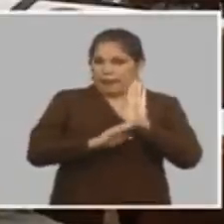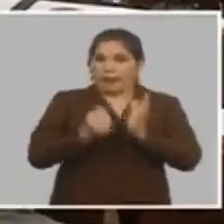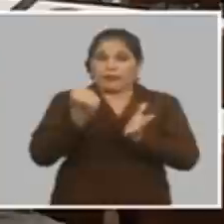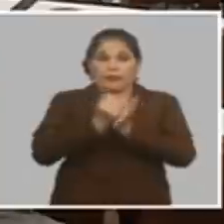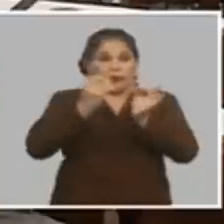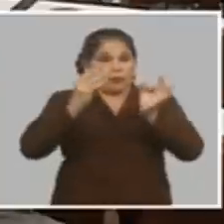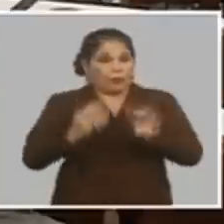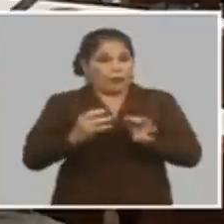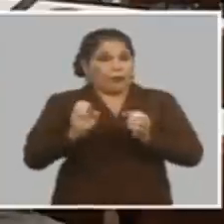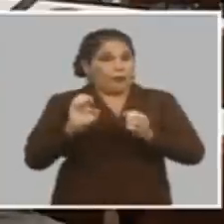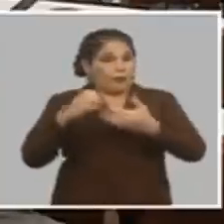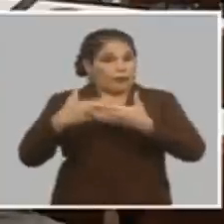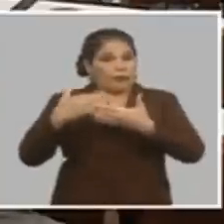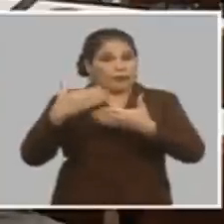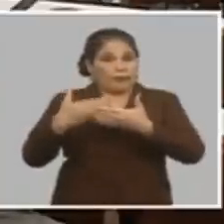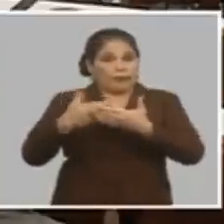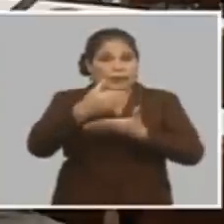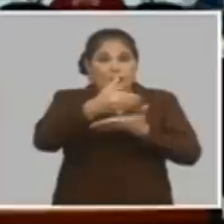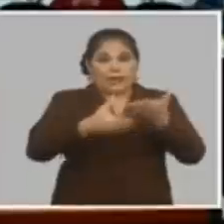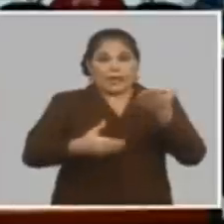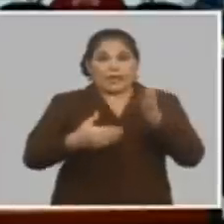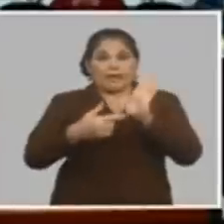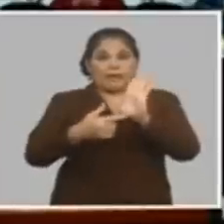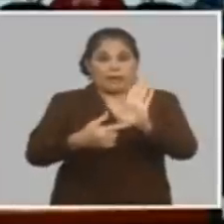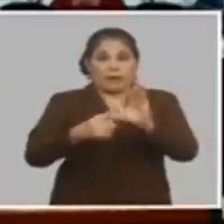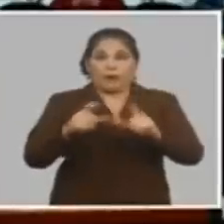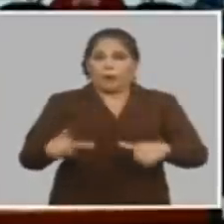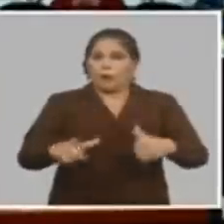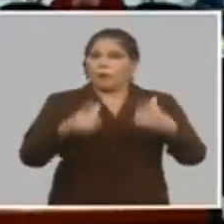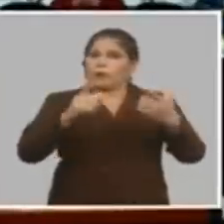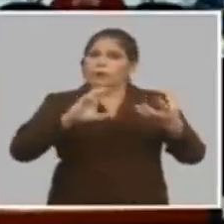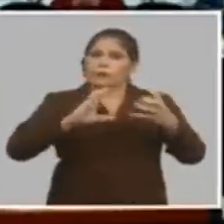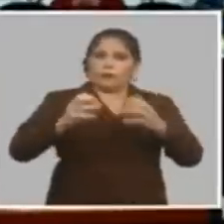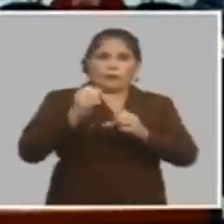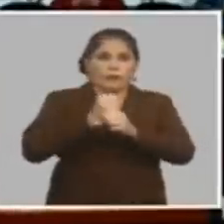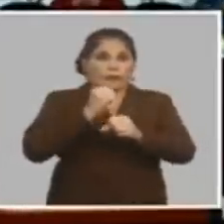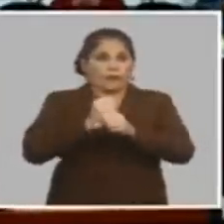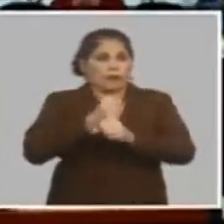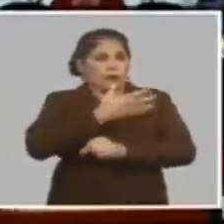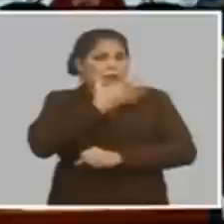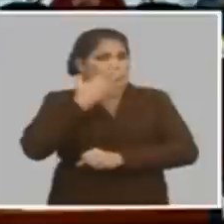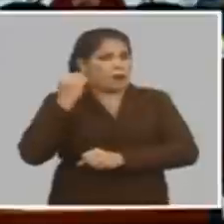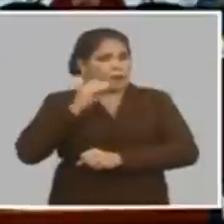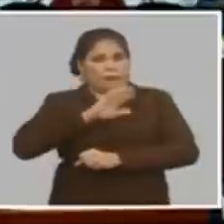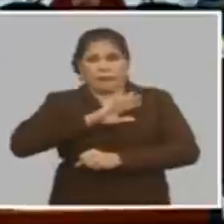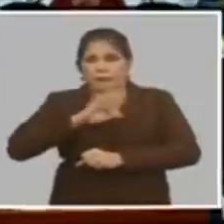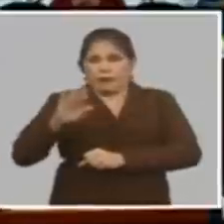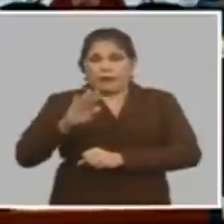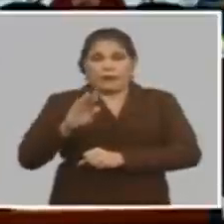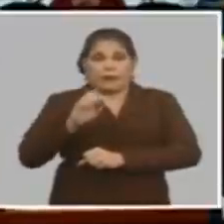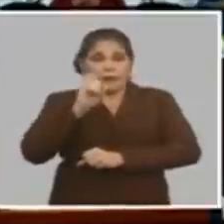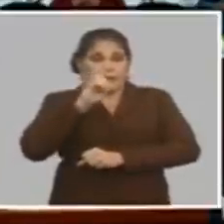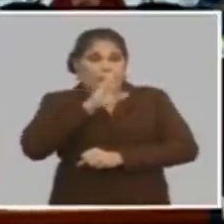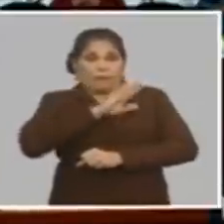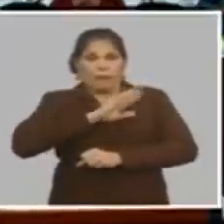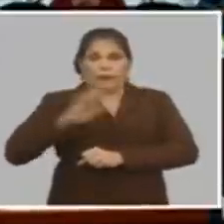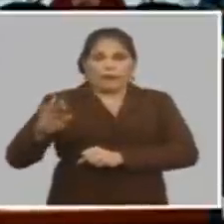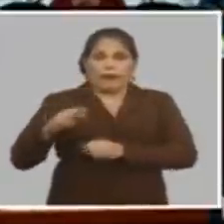aprobaron para las empresas que están incluso en el informe de Alejandro en cumplimiento de la estrategia se acabaron las restricciones para la distribución de utilidades